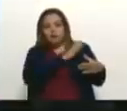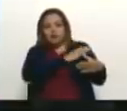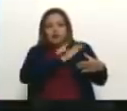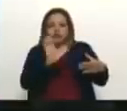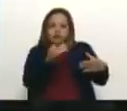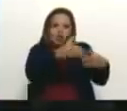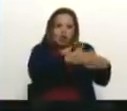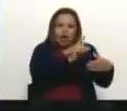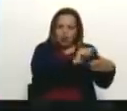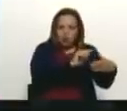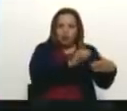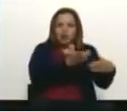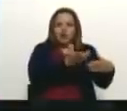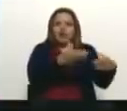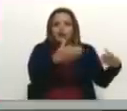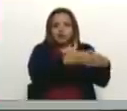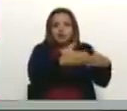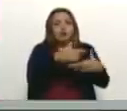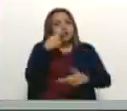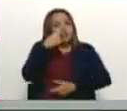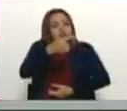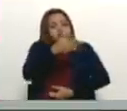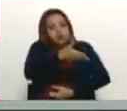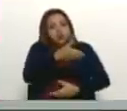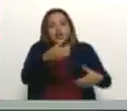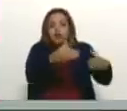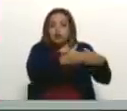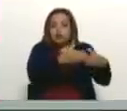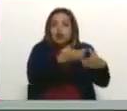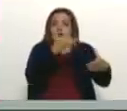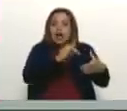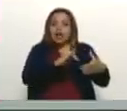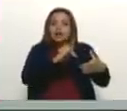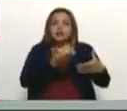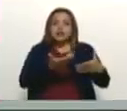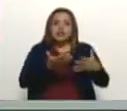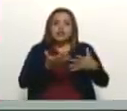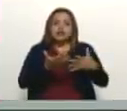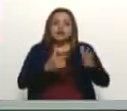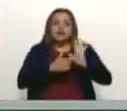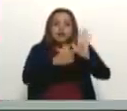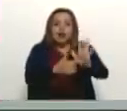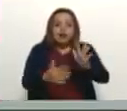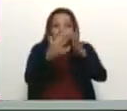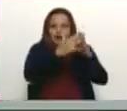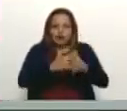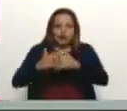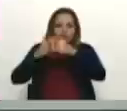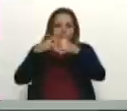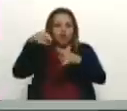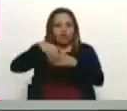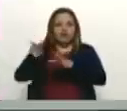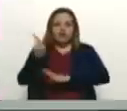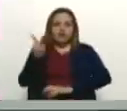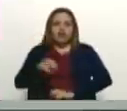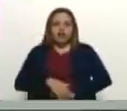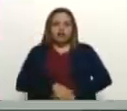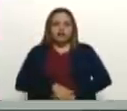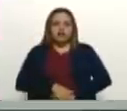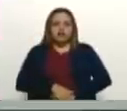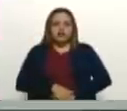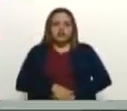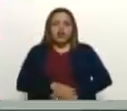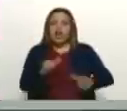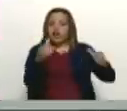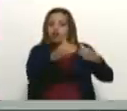El sector que yo he dicho que representa a los Estados Unidos en Venezuela es el sector de la Plataforma